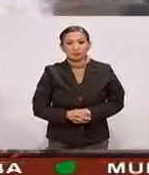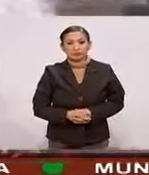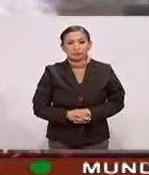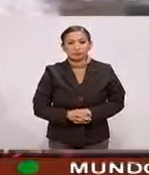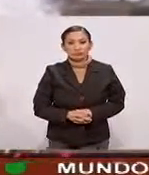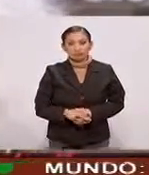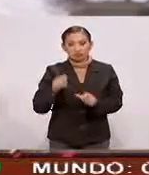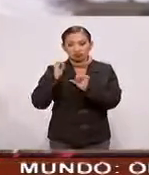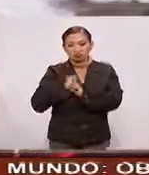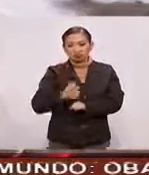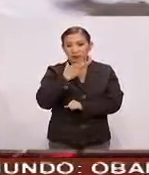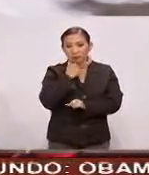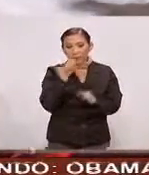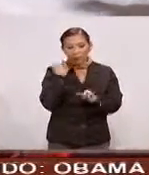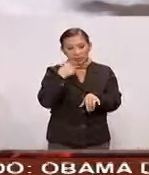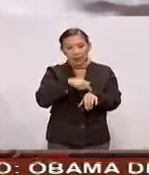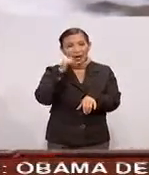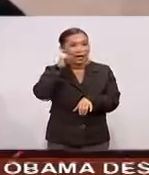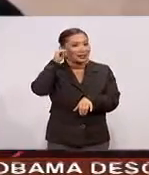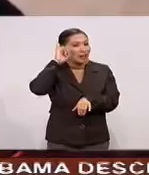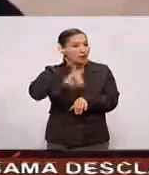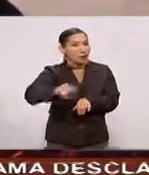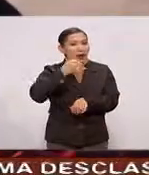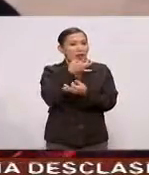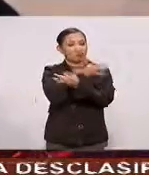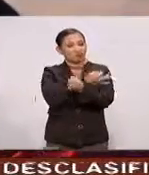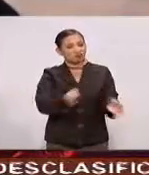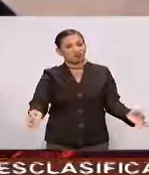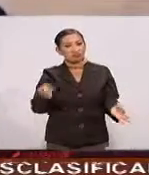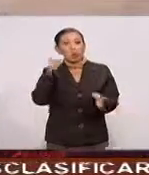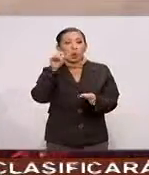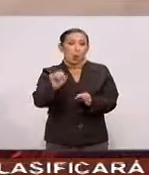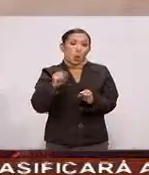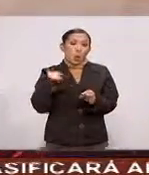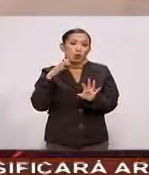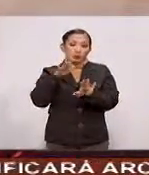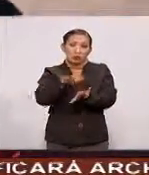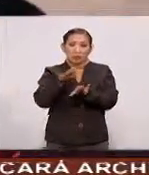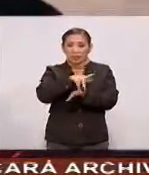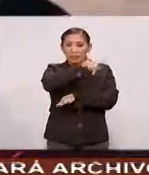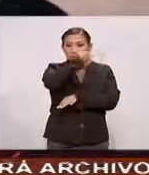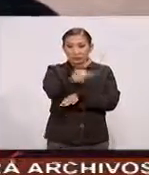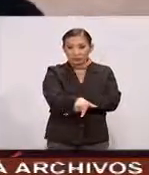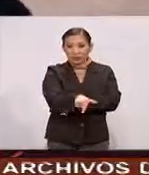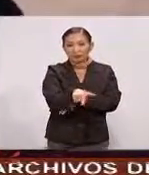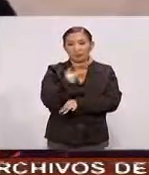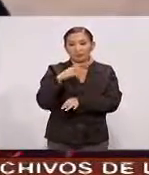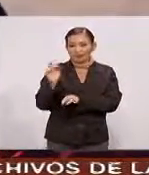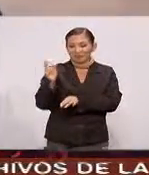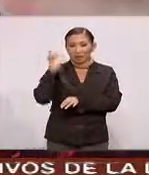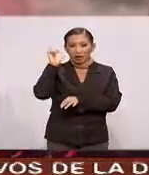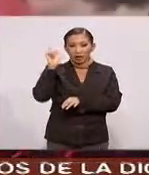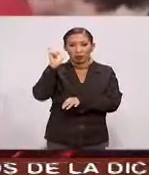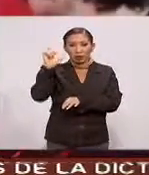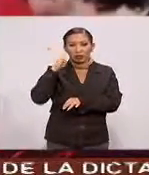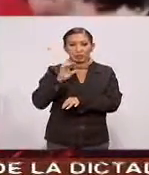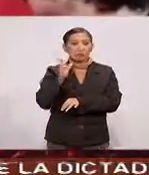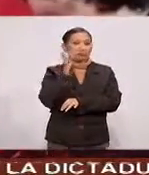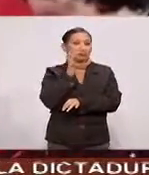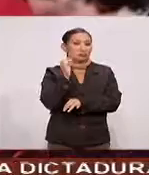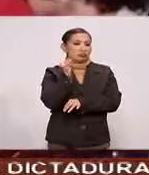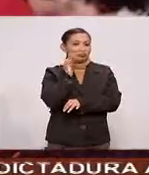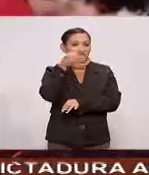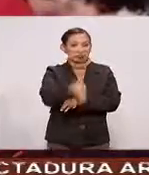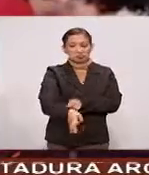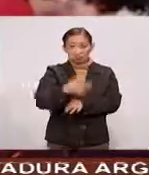El canciller Tenía como plazo Hasta ayer jueves Para emitir Un pronunciamiento O al respecto Luego de que El pasado lunes El congreso Aprobara